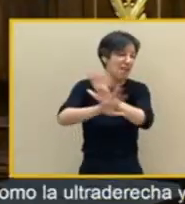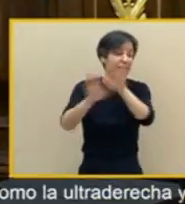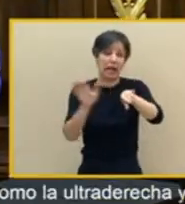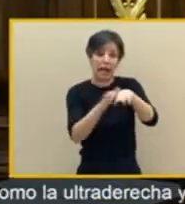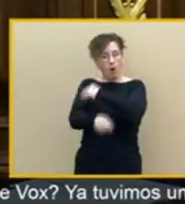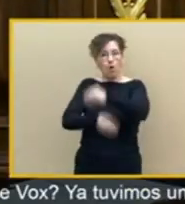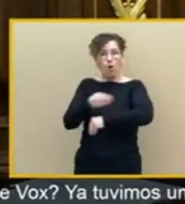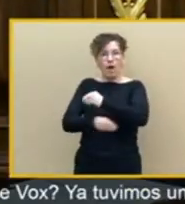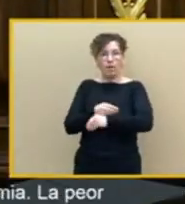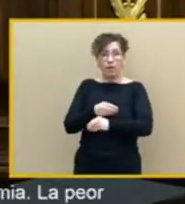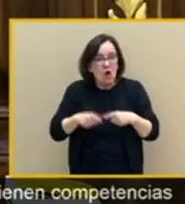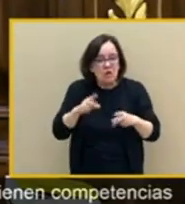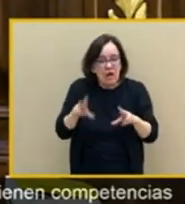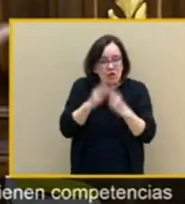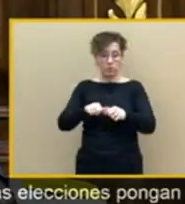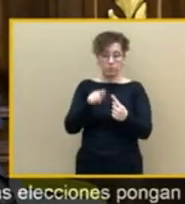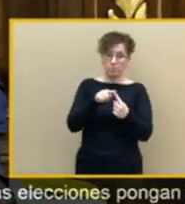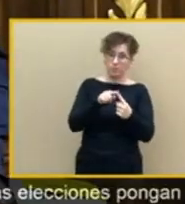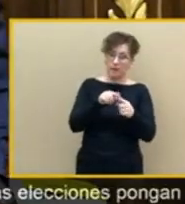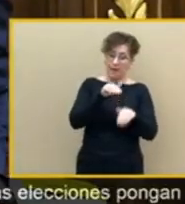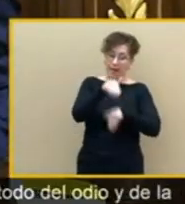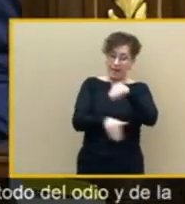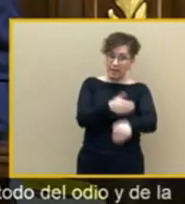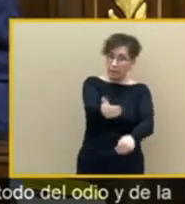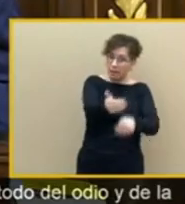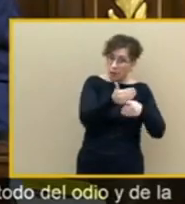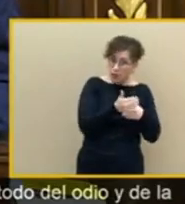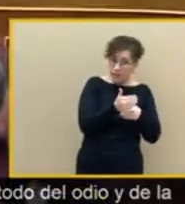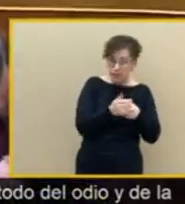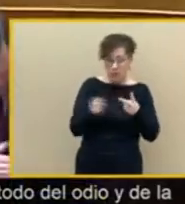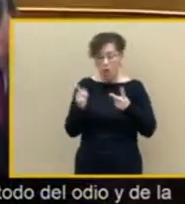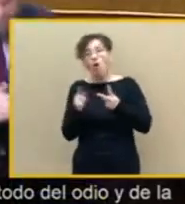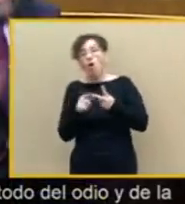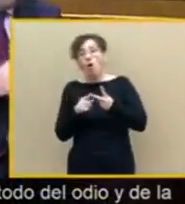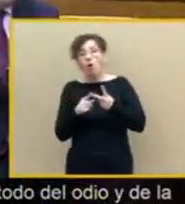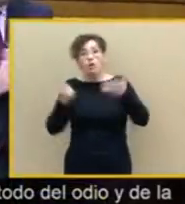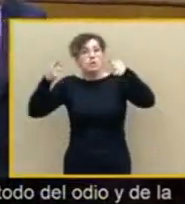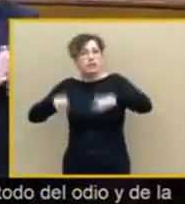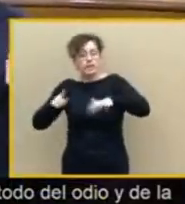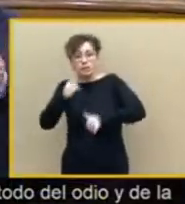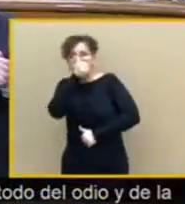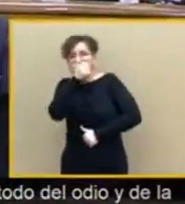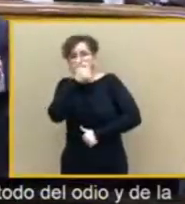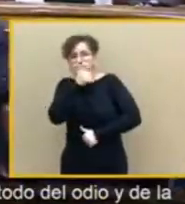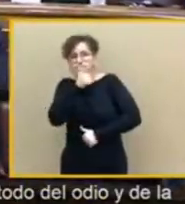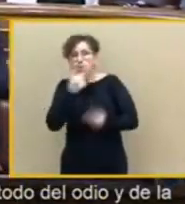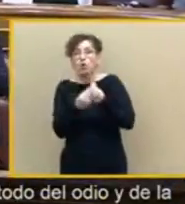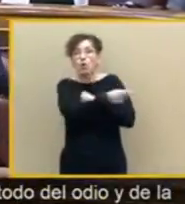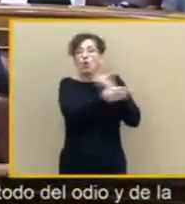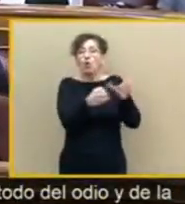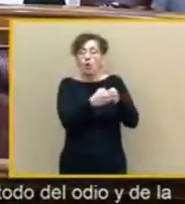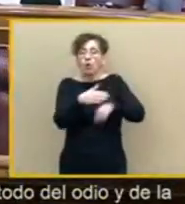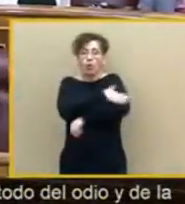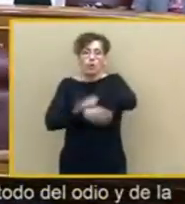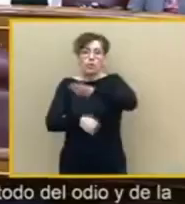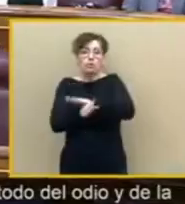cambiar mucho más allá de que lo van a criticar haga lo que haga Vox creo que se retrata de que de verdad lo que